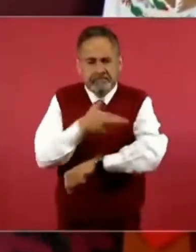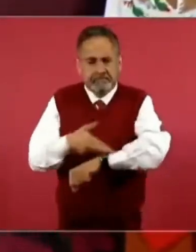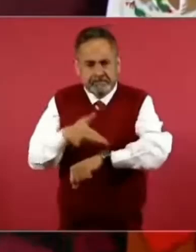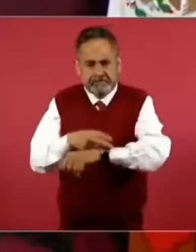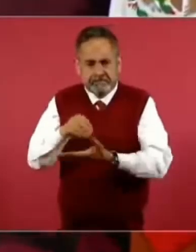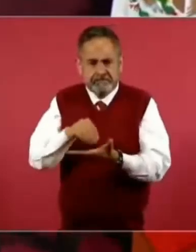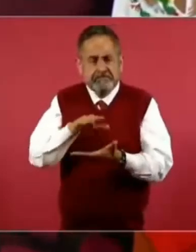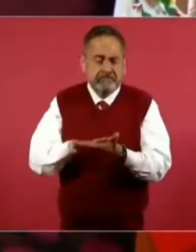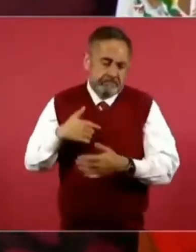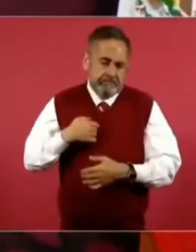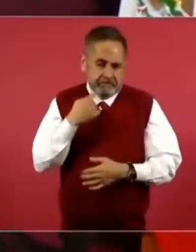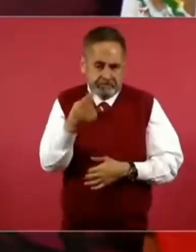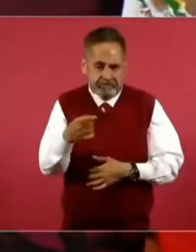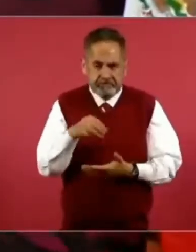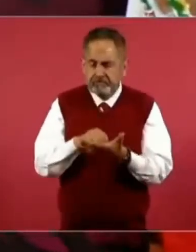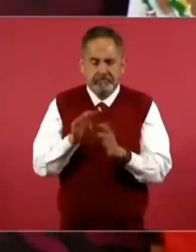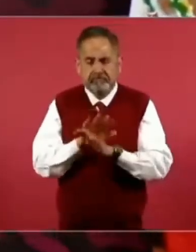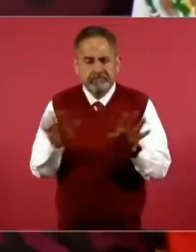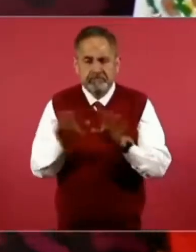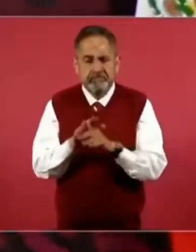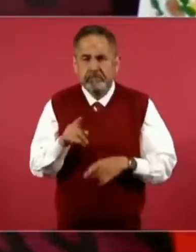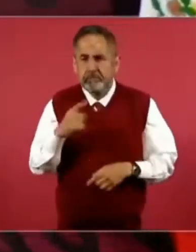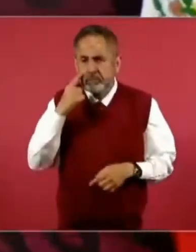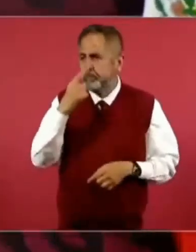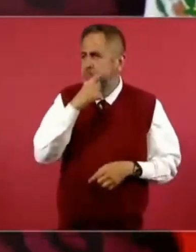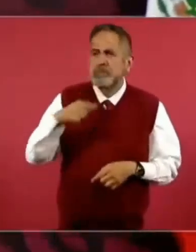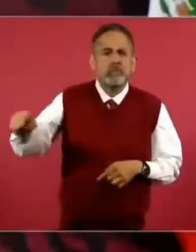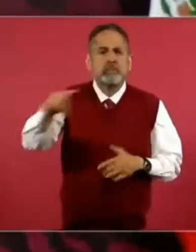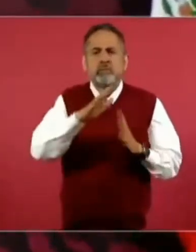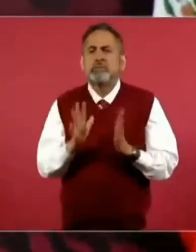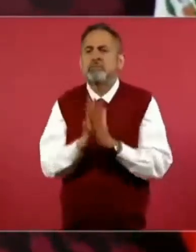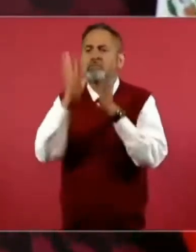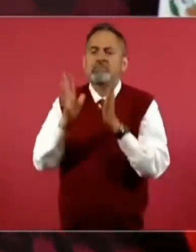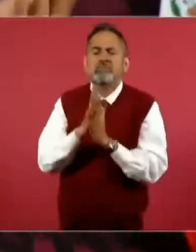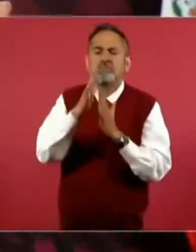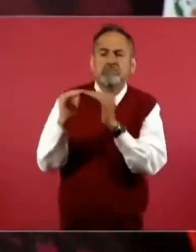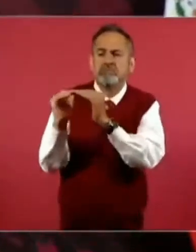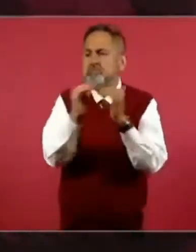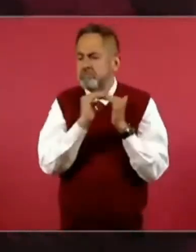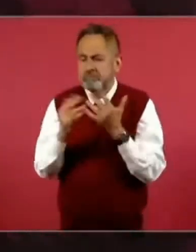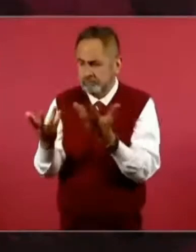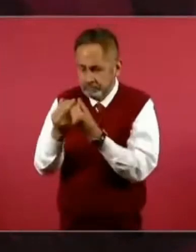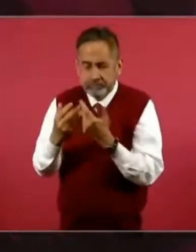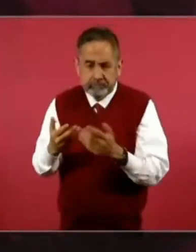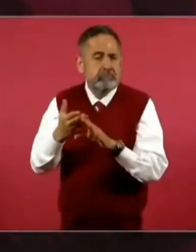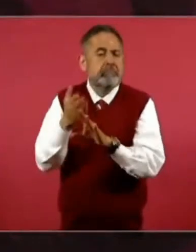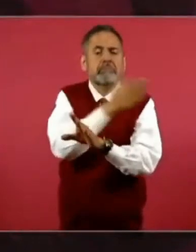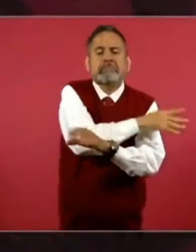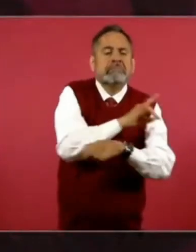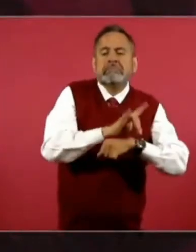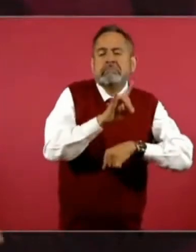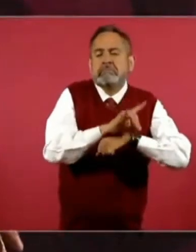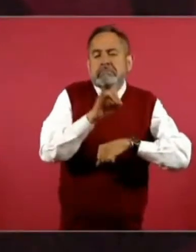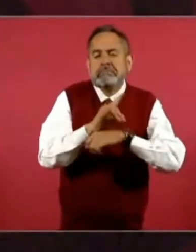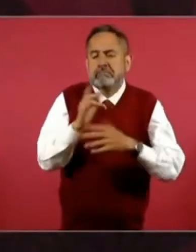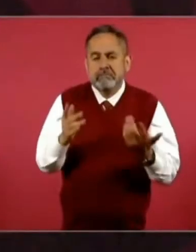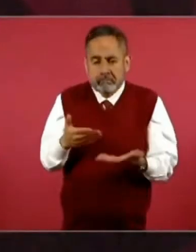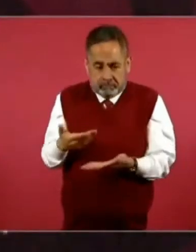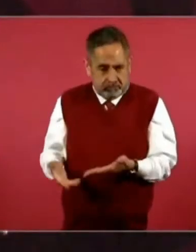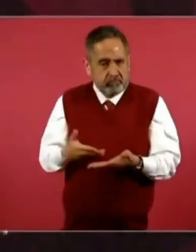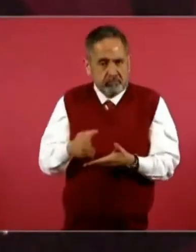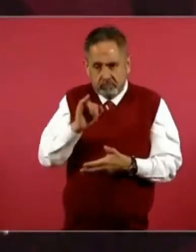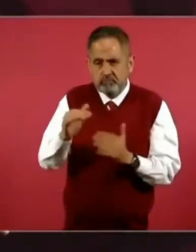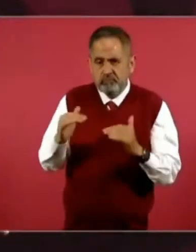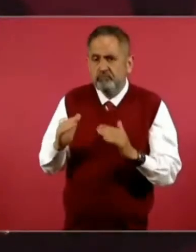es lo que yo sostengo, era auténtica democracia, porque no había democracia,